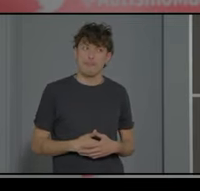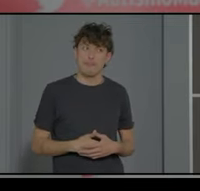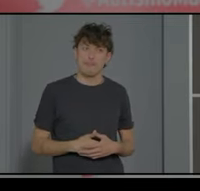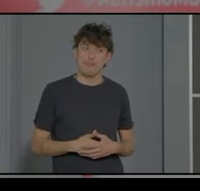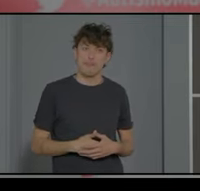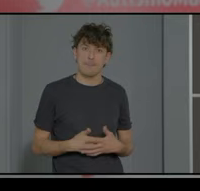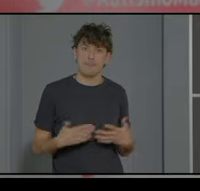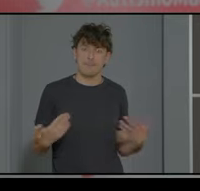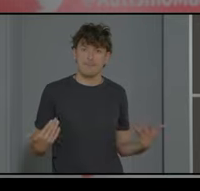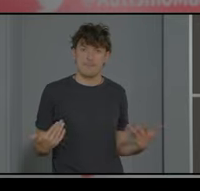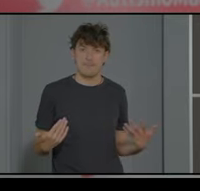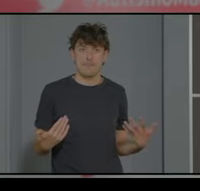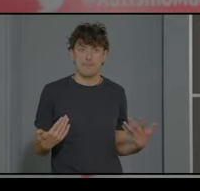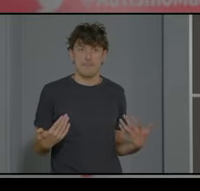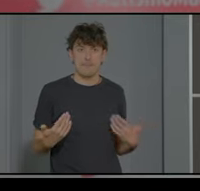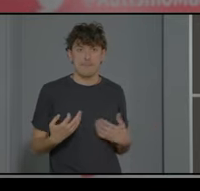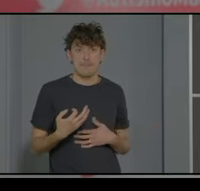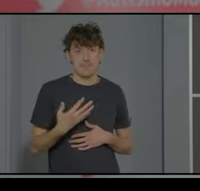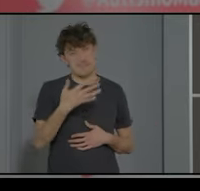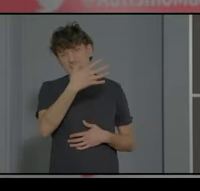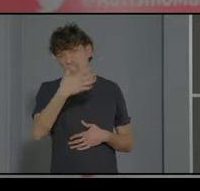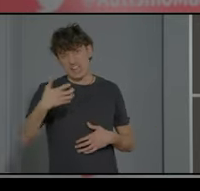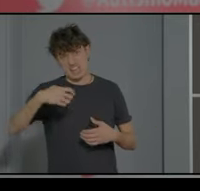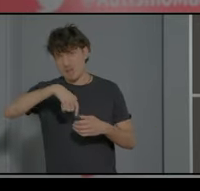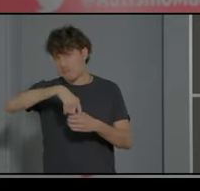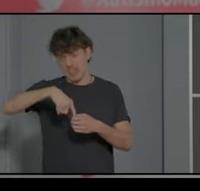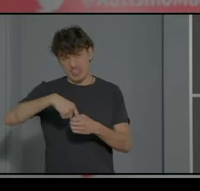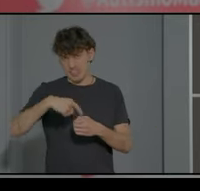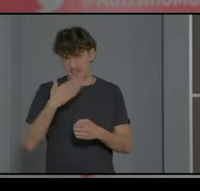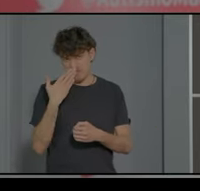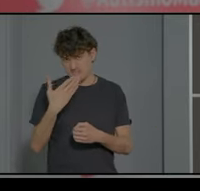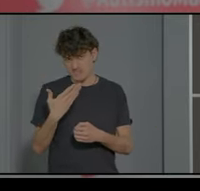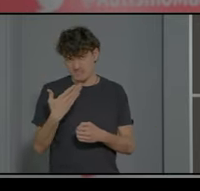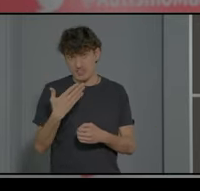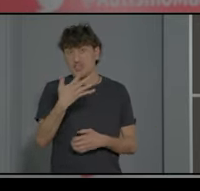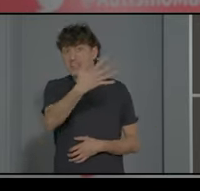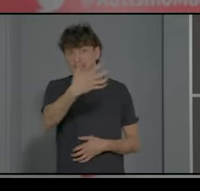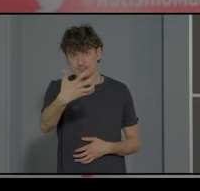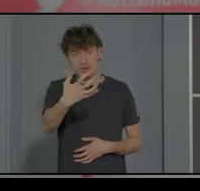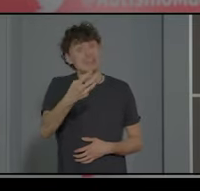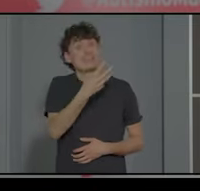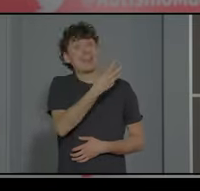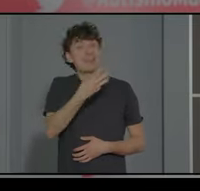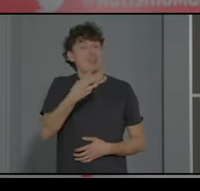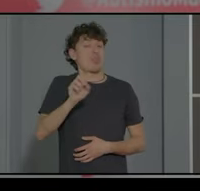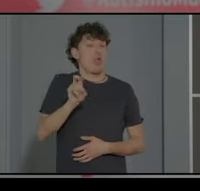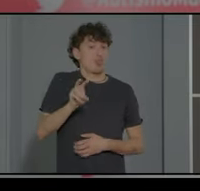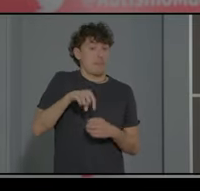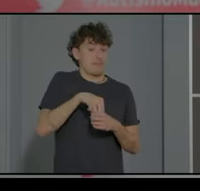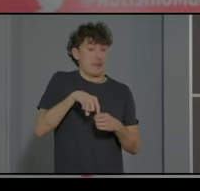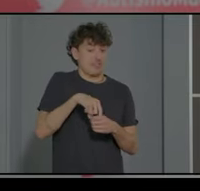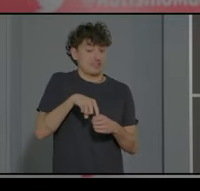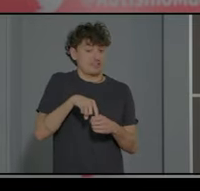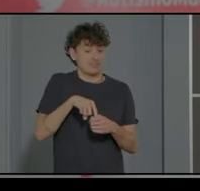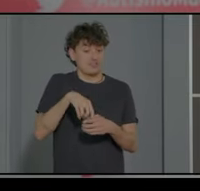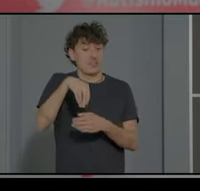siendo muy generosos tenemos 500 plazas de las que 312 312 son en